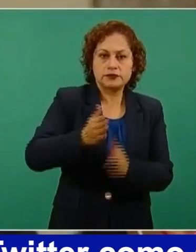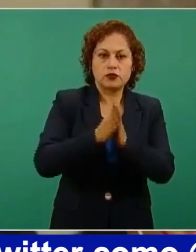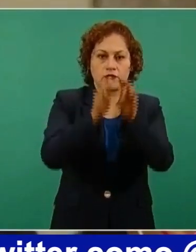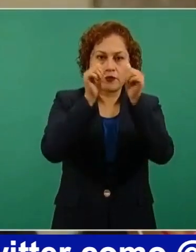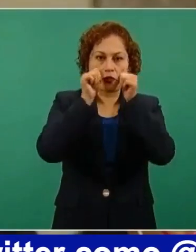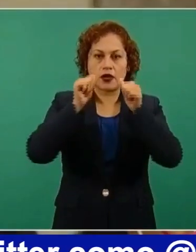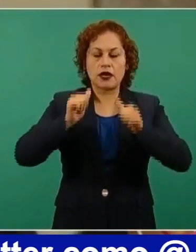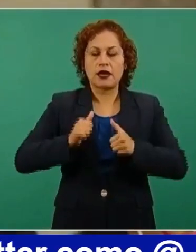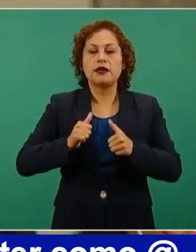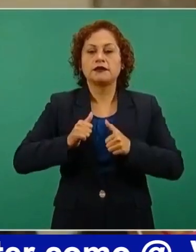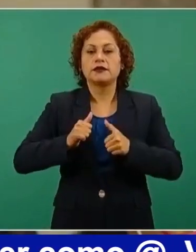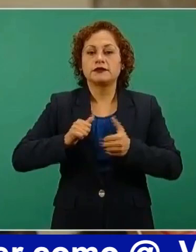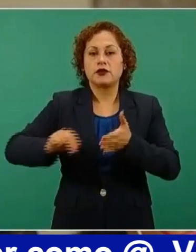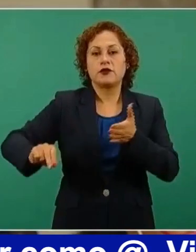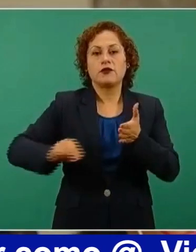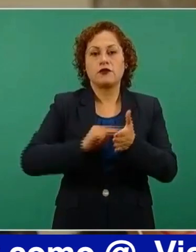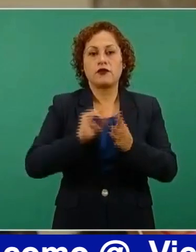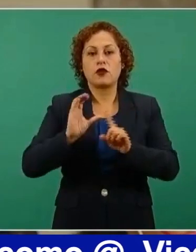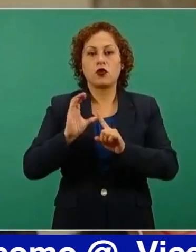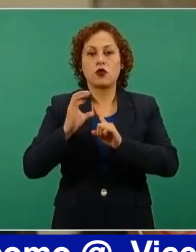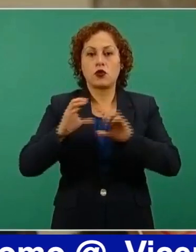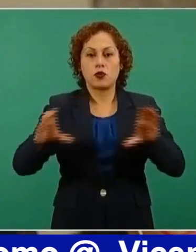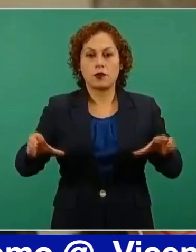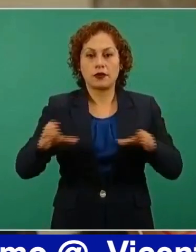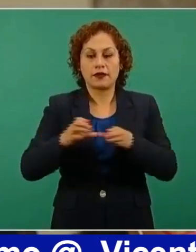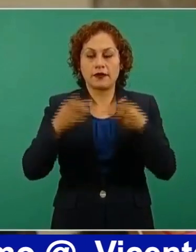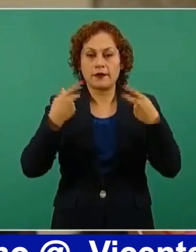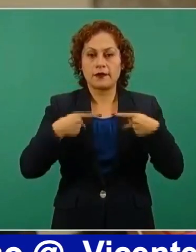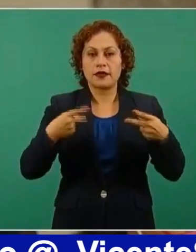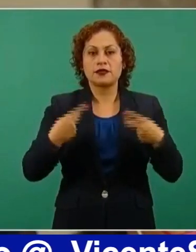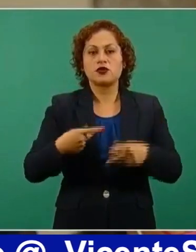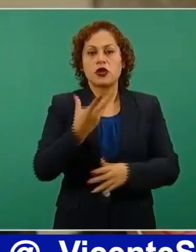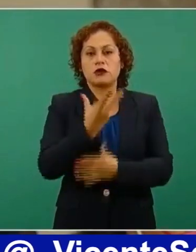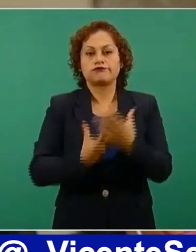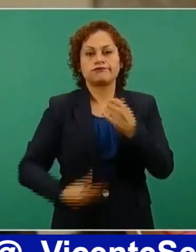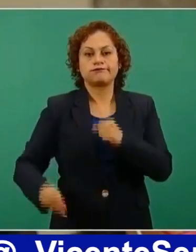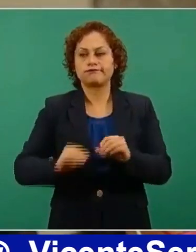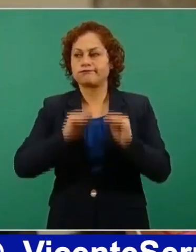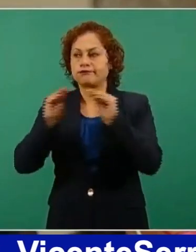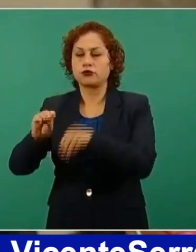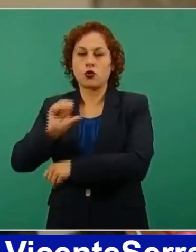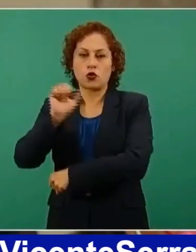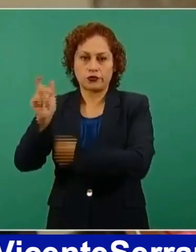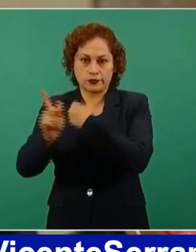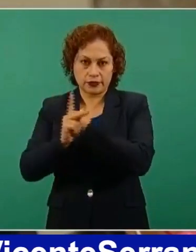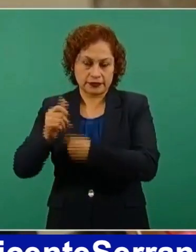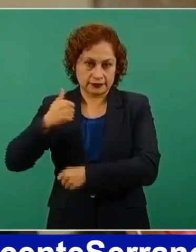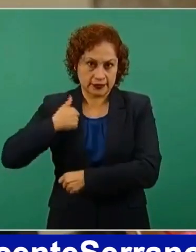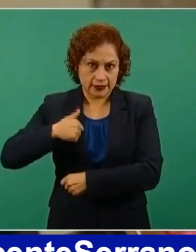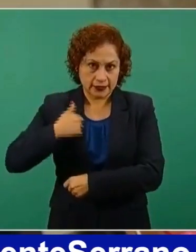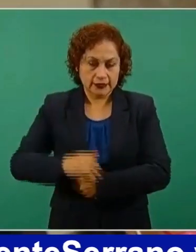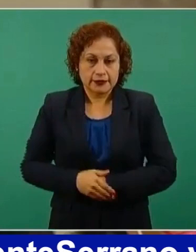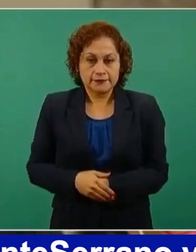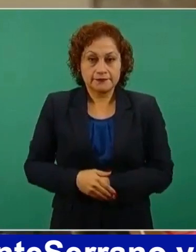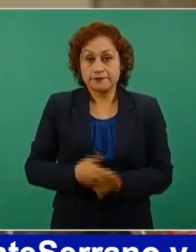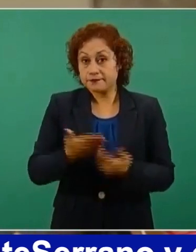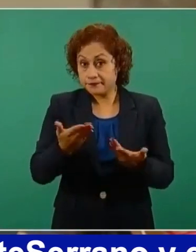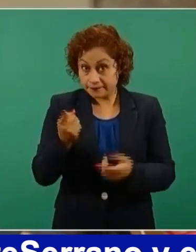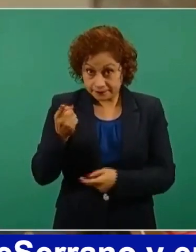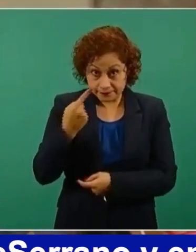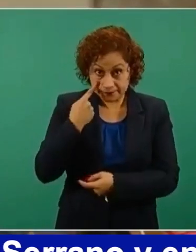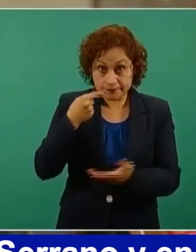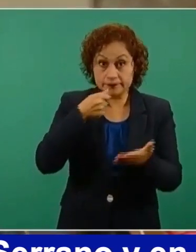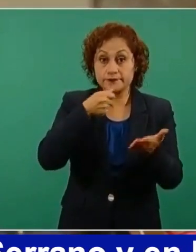Comité de Perseguidos Políticos Refugiados en Montreal, Canadá. Presidente, ellos quieren regresar al país, pero no les han dado